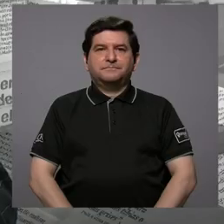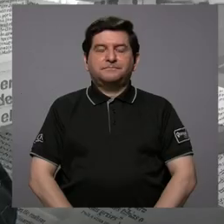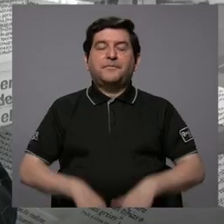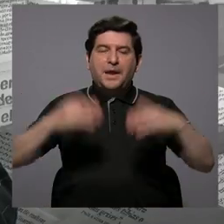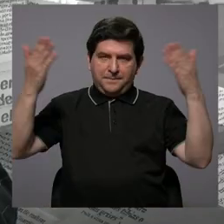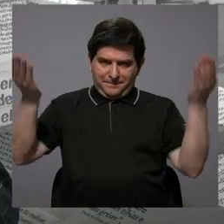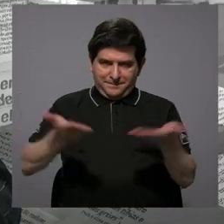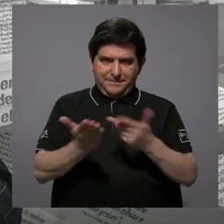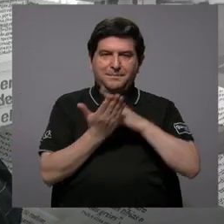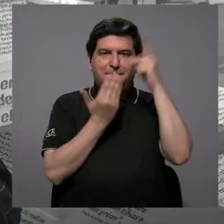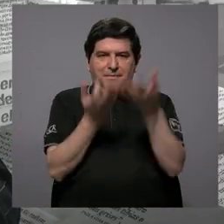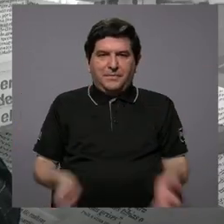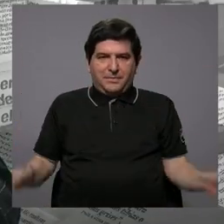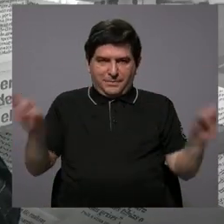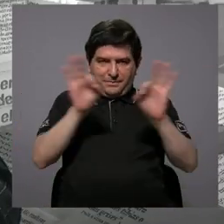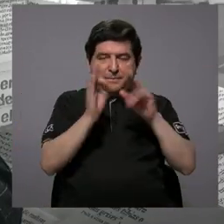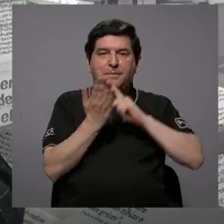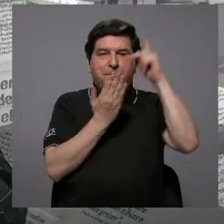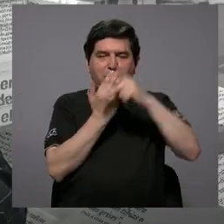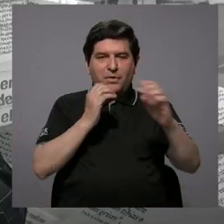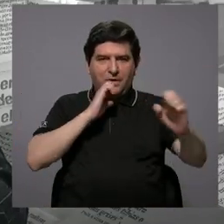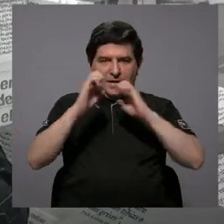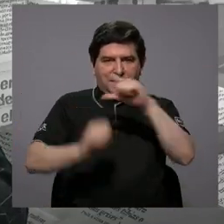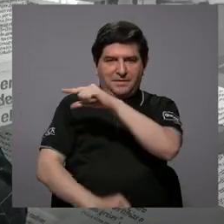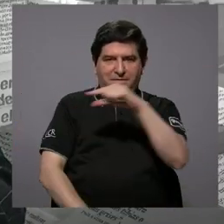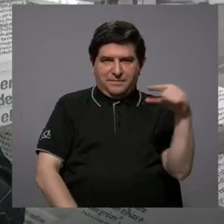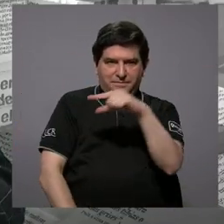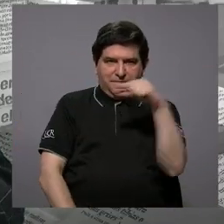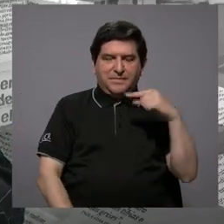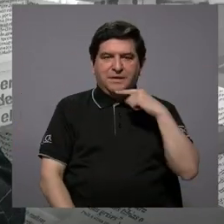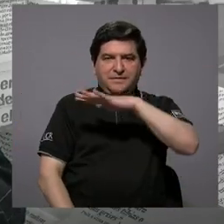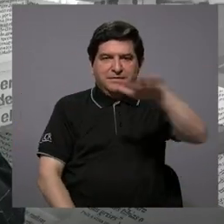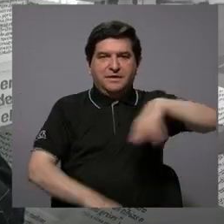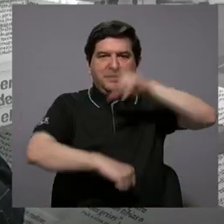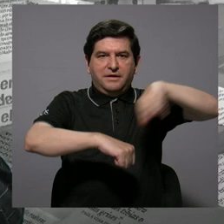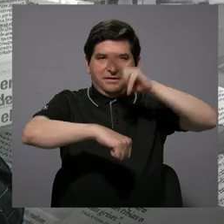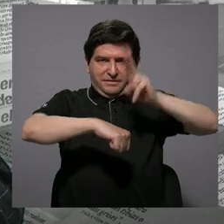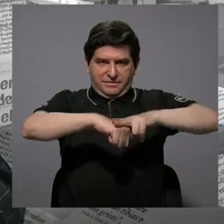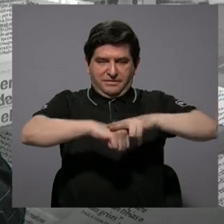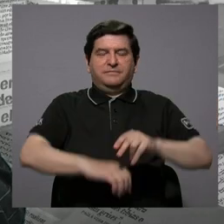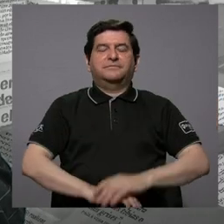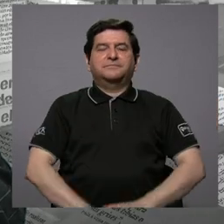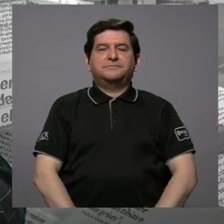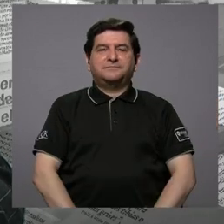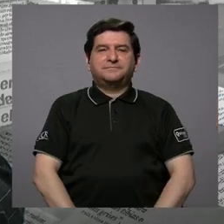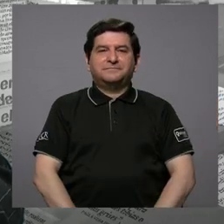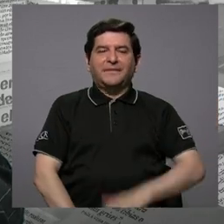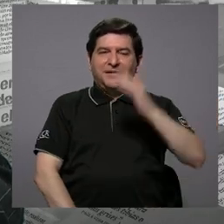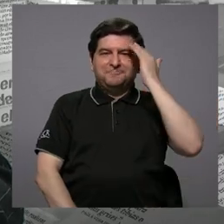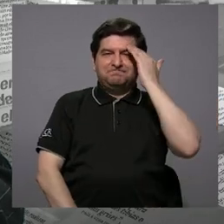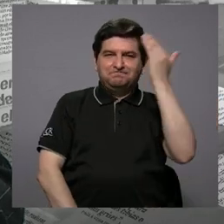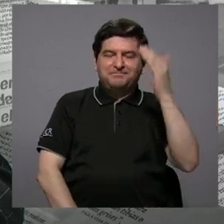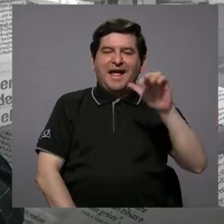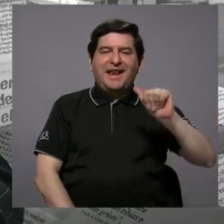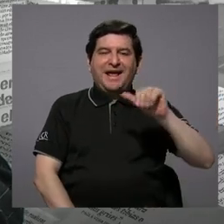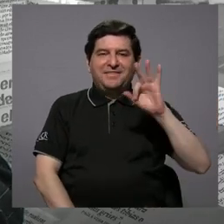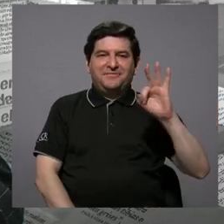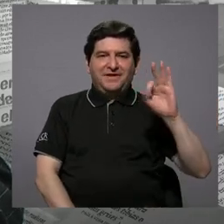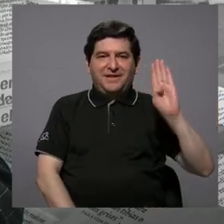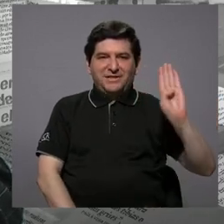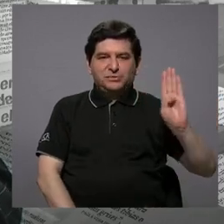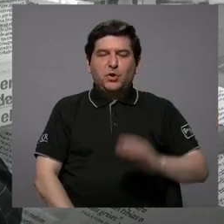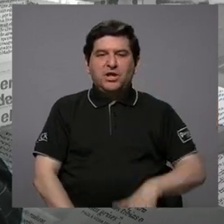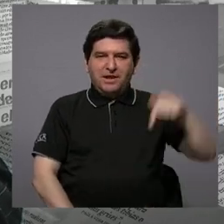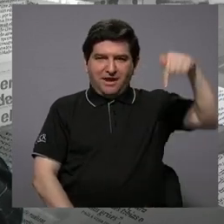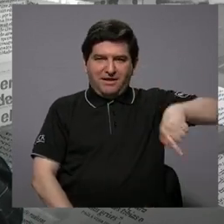Bienvenidos a Lo que importa, un programa de entrevista semanal sobre la realidad nacional y les saluda Alejandra Fernández